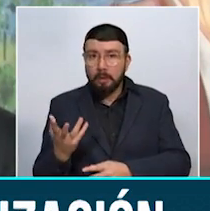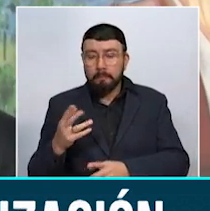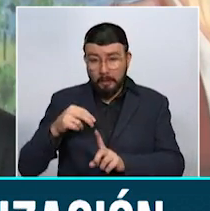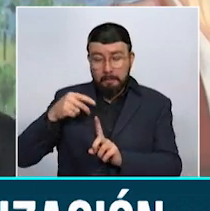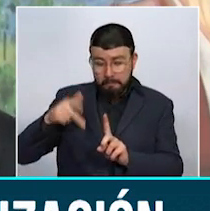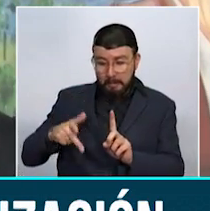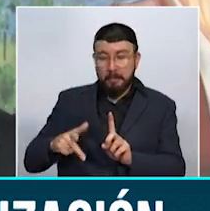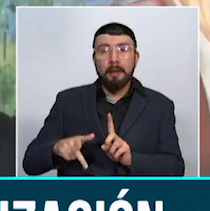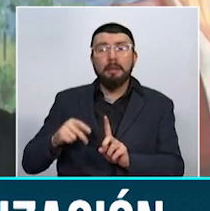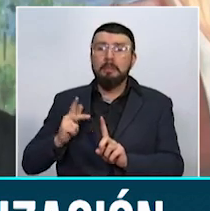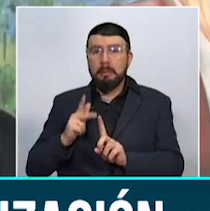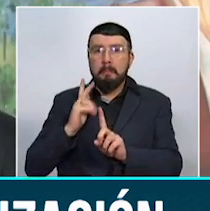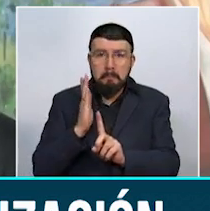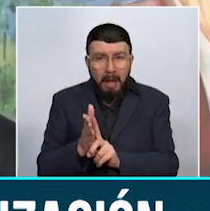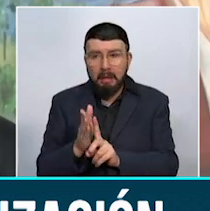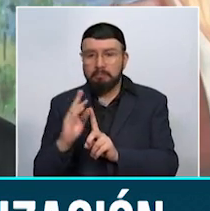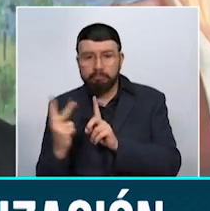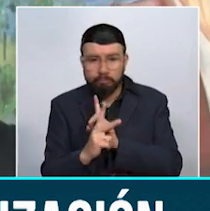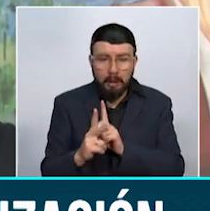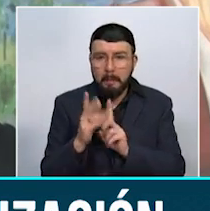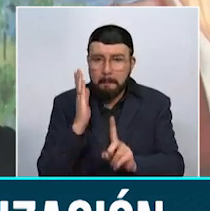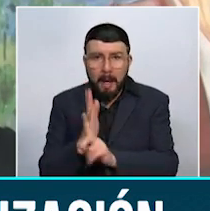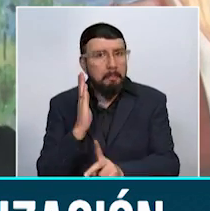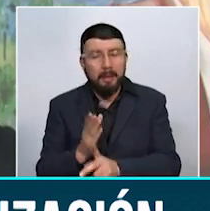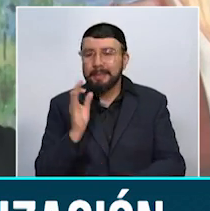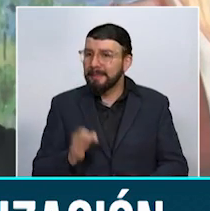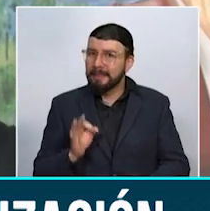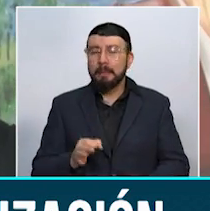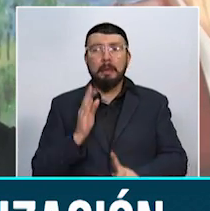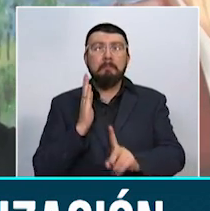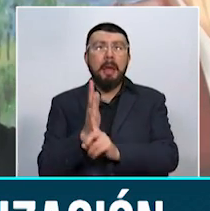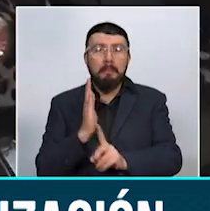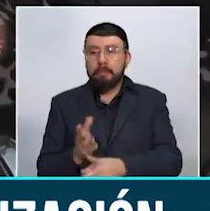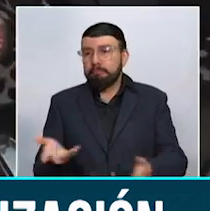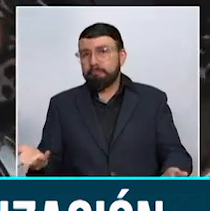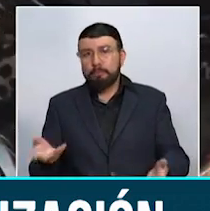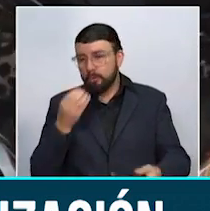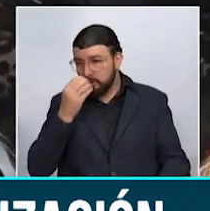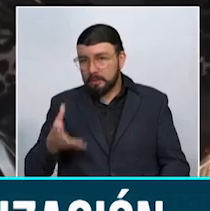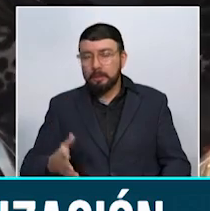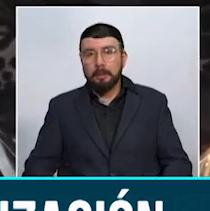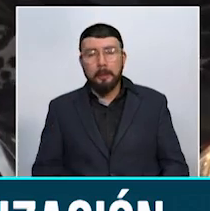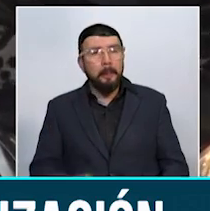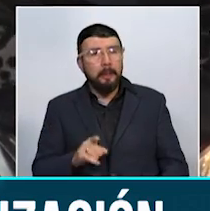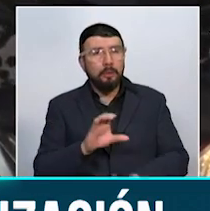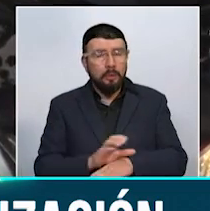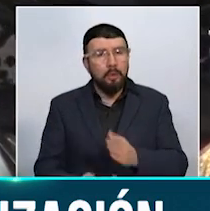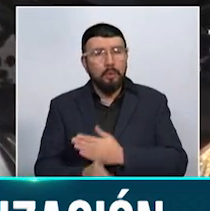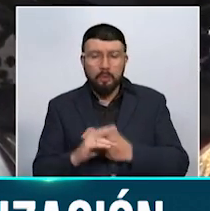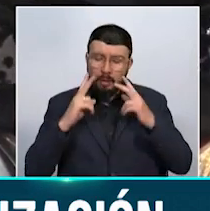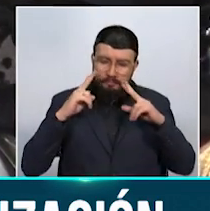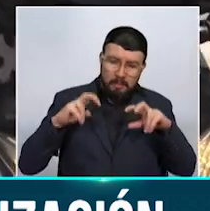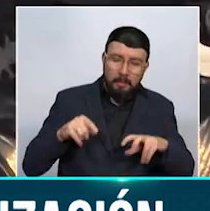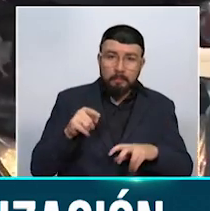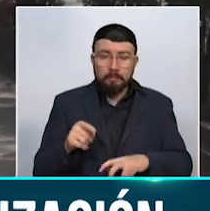peatonales siempre se va a topar con un árbol o con un poste de energía. En la ciudad se sigue evaluando la posibilidad